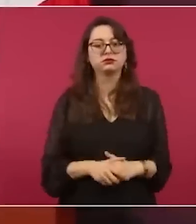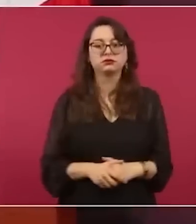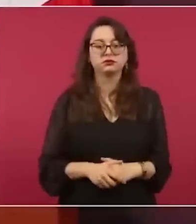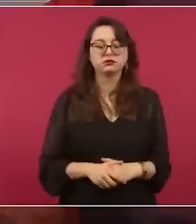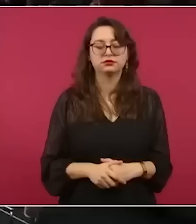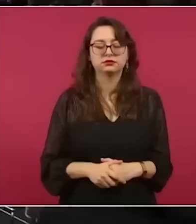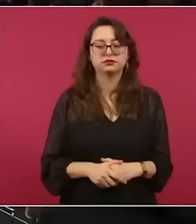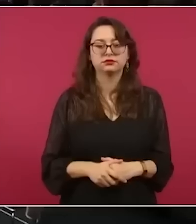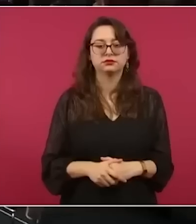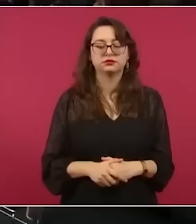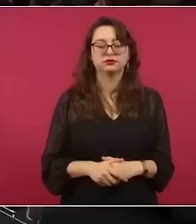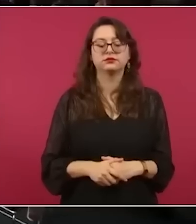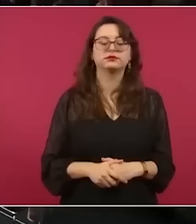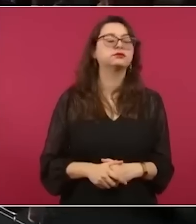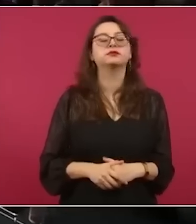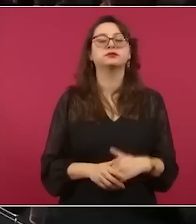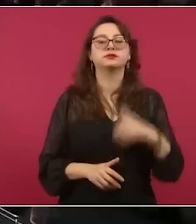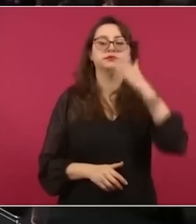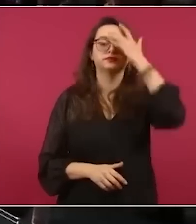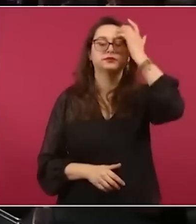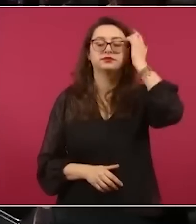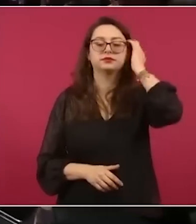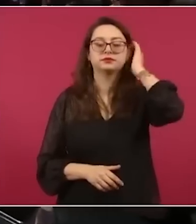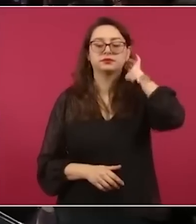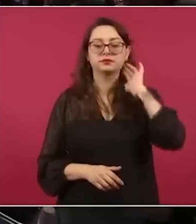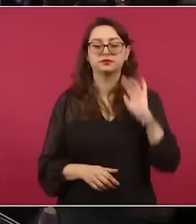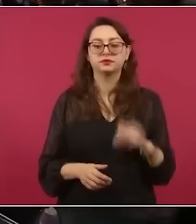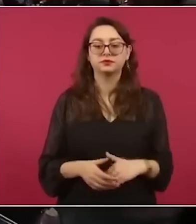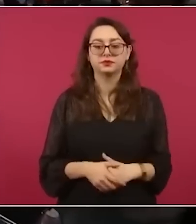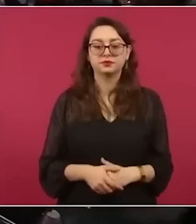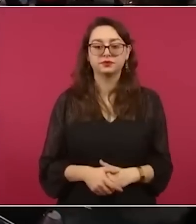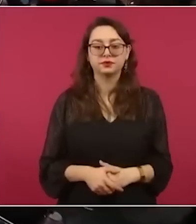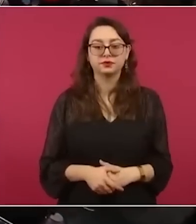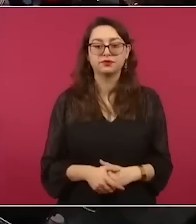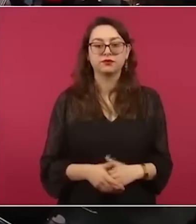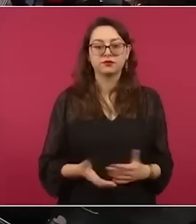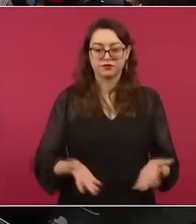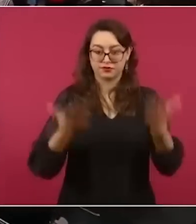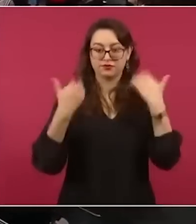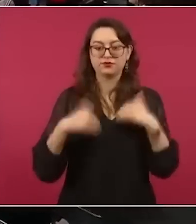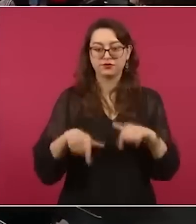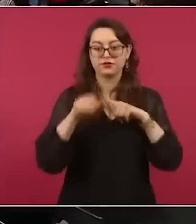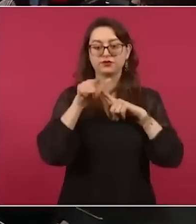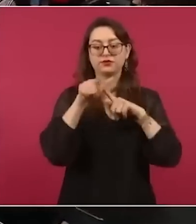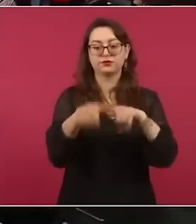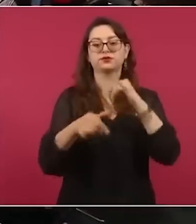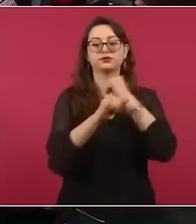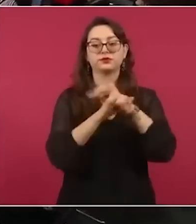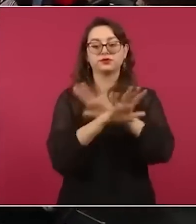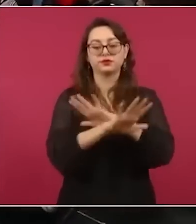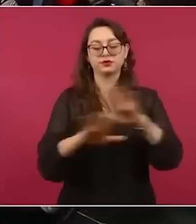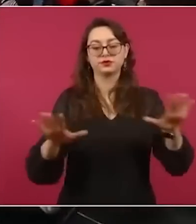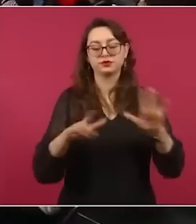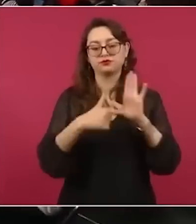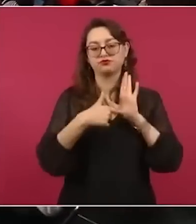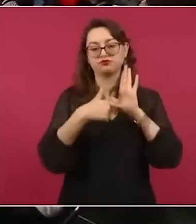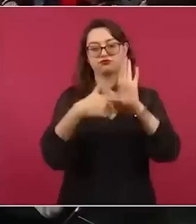entonces, vamos a darle continuidad a este asunto y